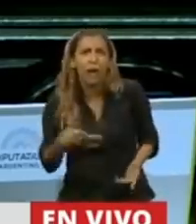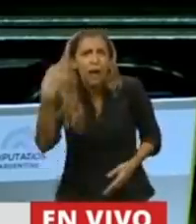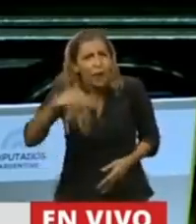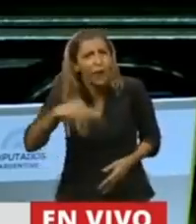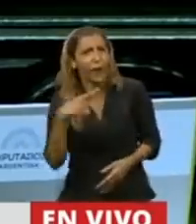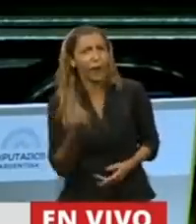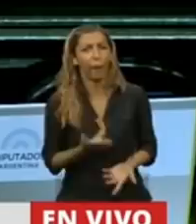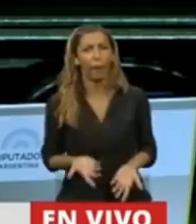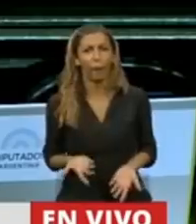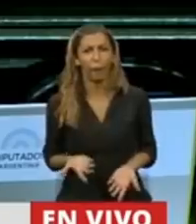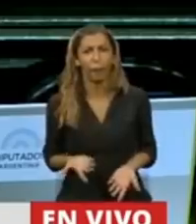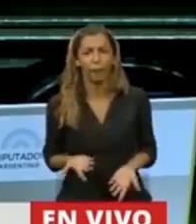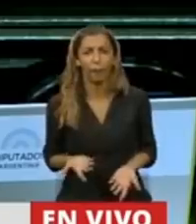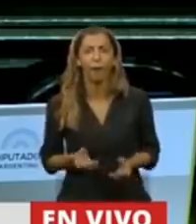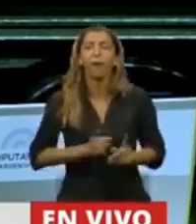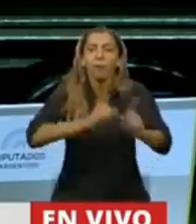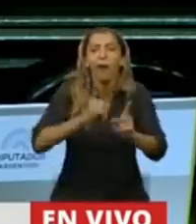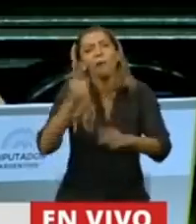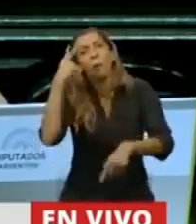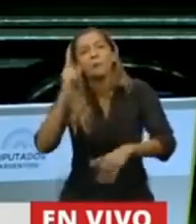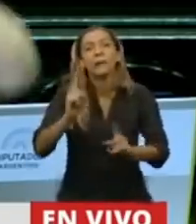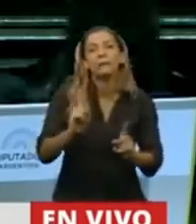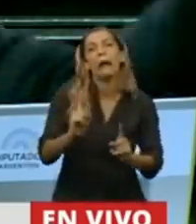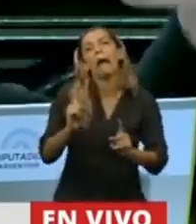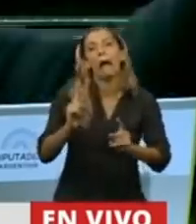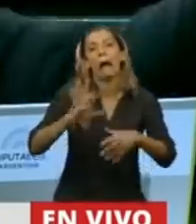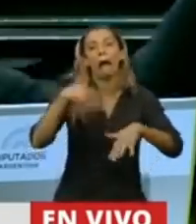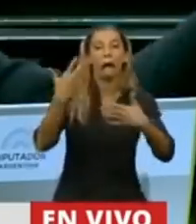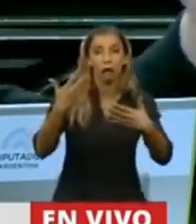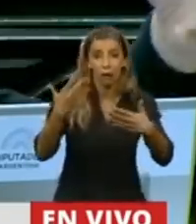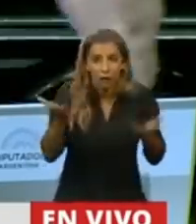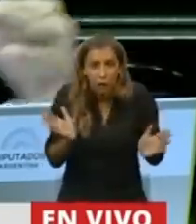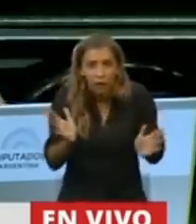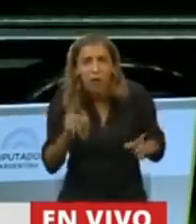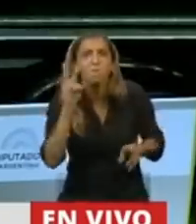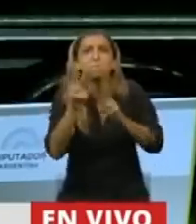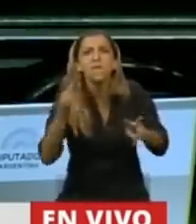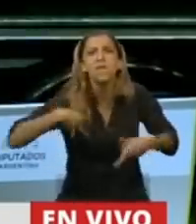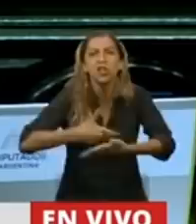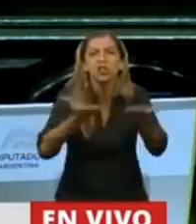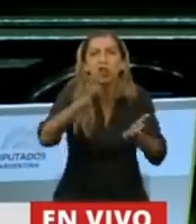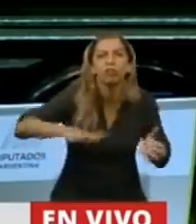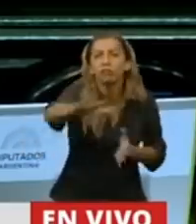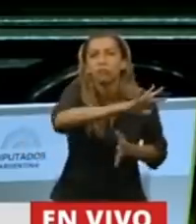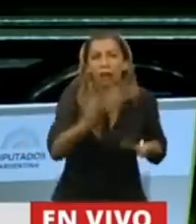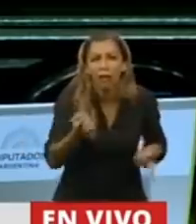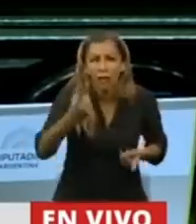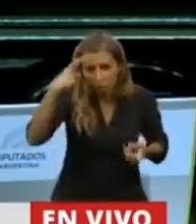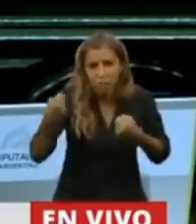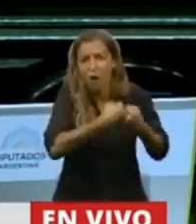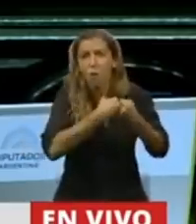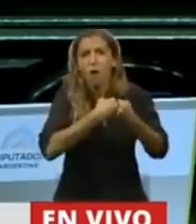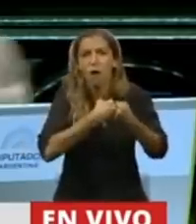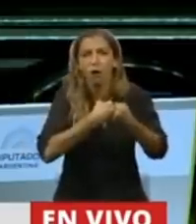que hay una capitalización política, la sociedad aprueba la decisión del Presidente, entran a golpear una medida correcta.